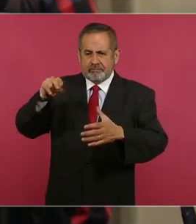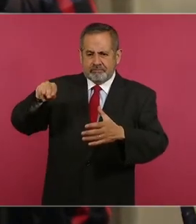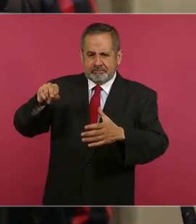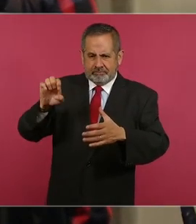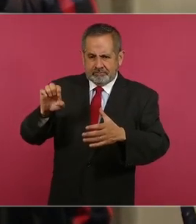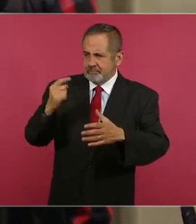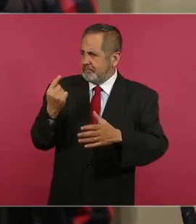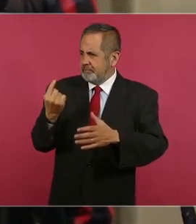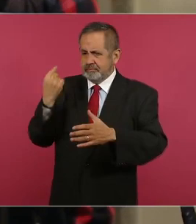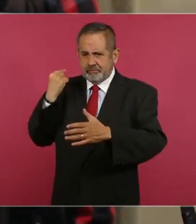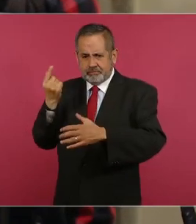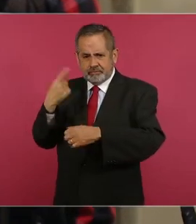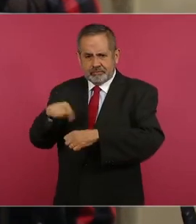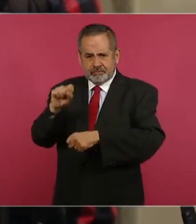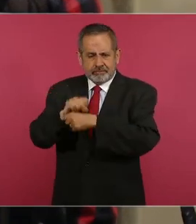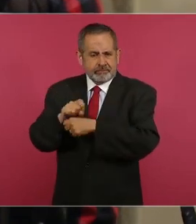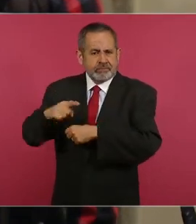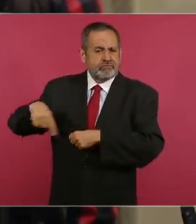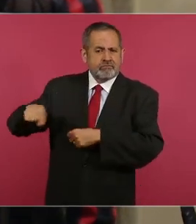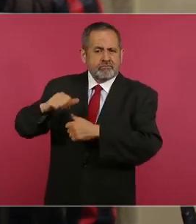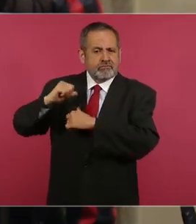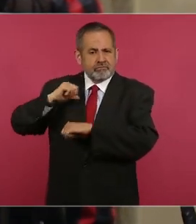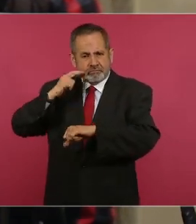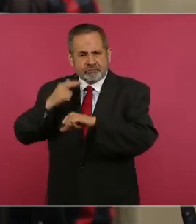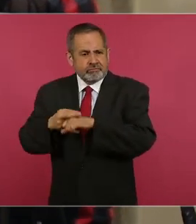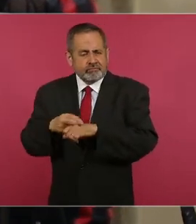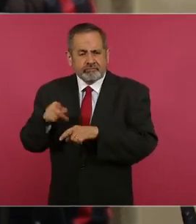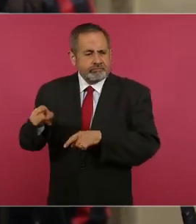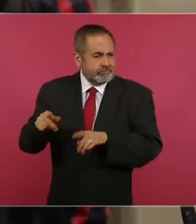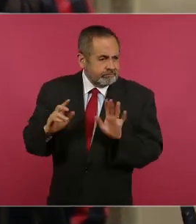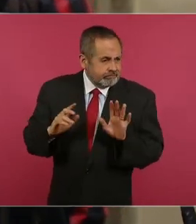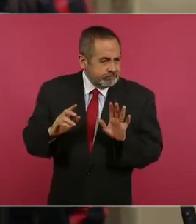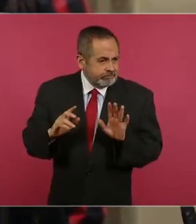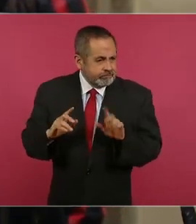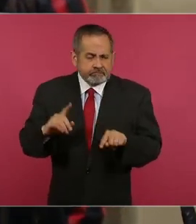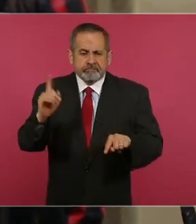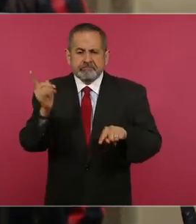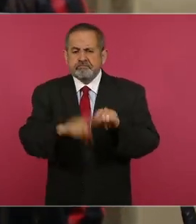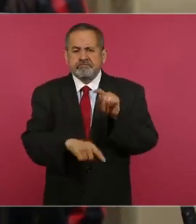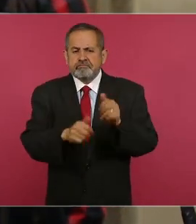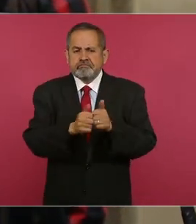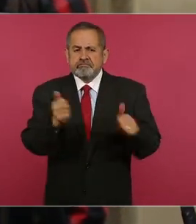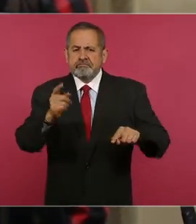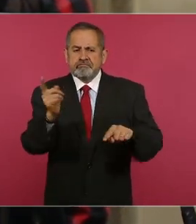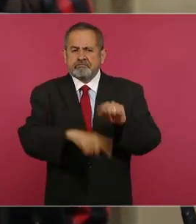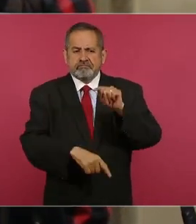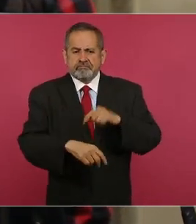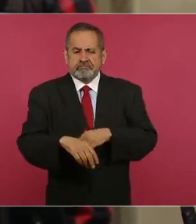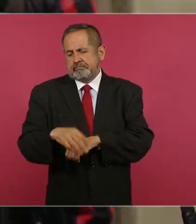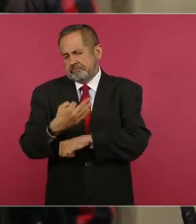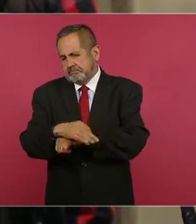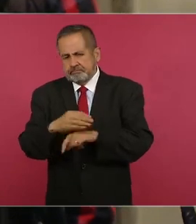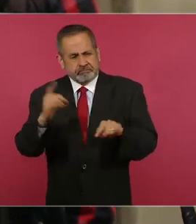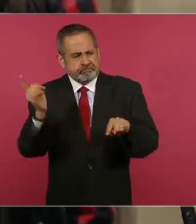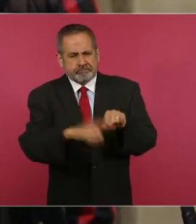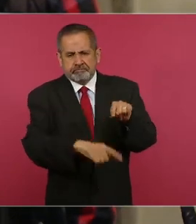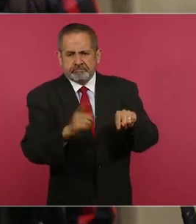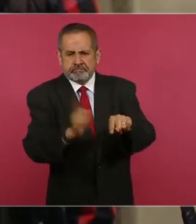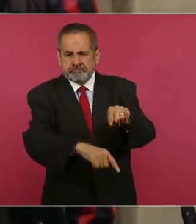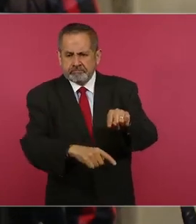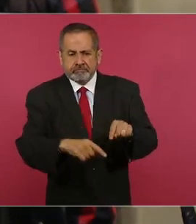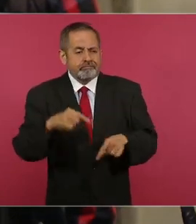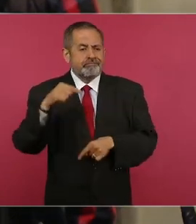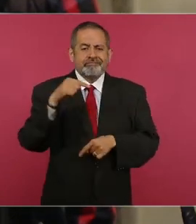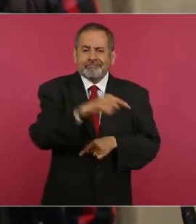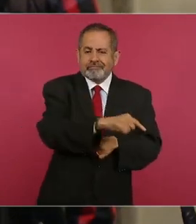la semana pasada, de ya separar, al menos de forma provisional de su cargo, a quien estaba en esta